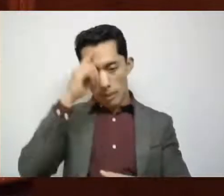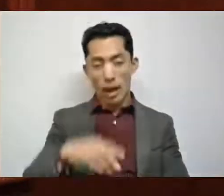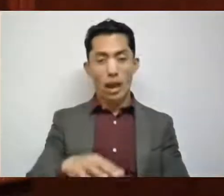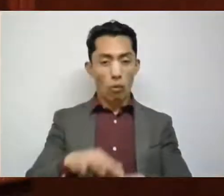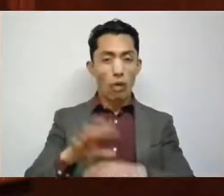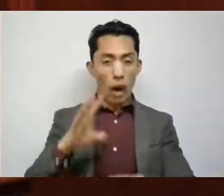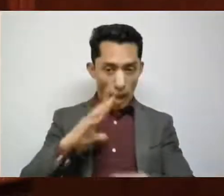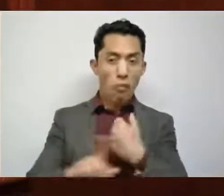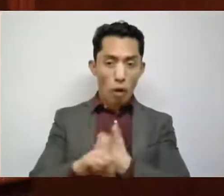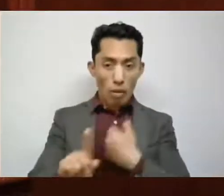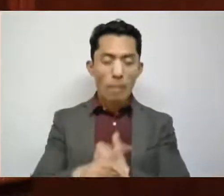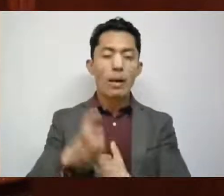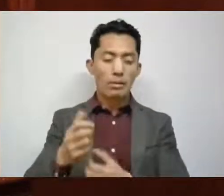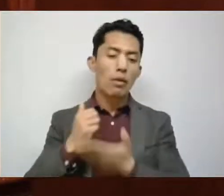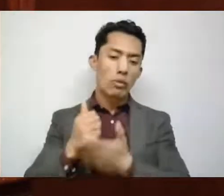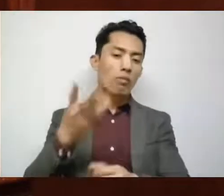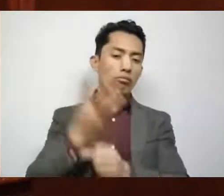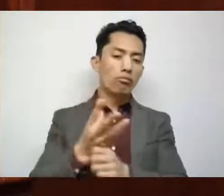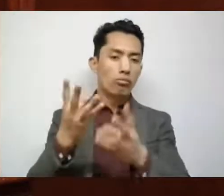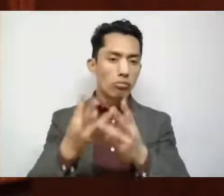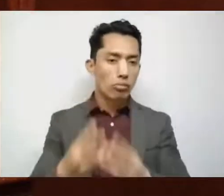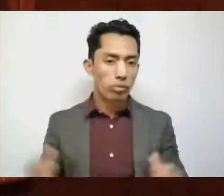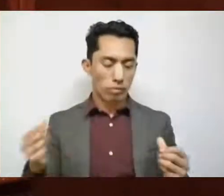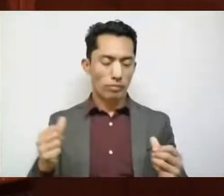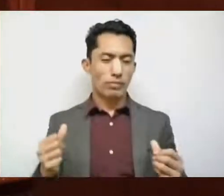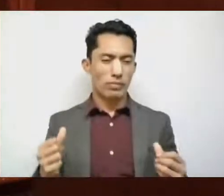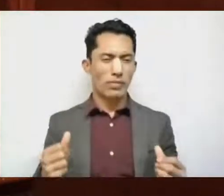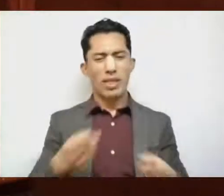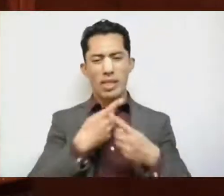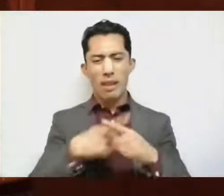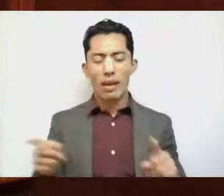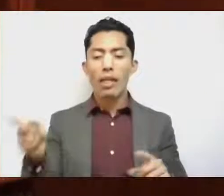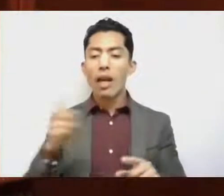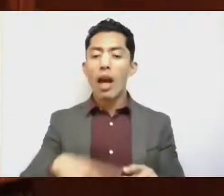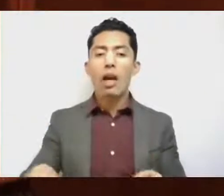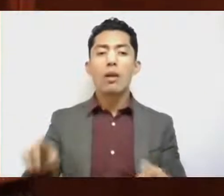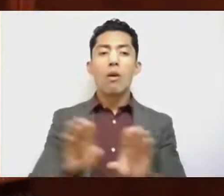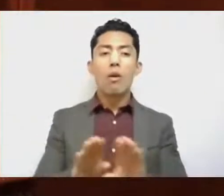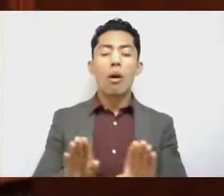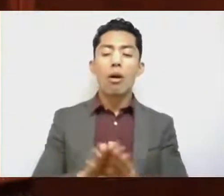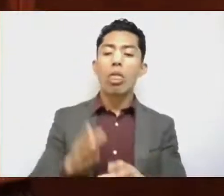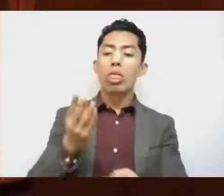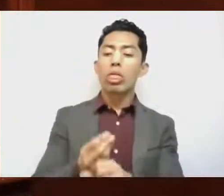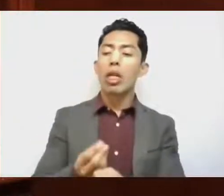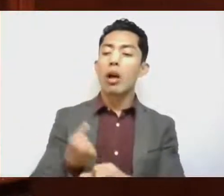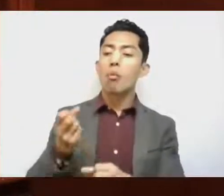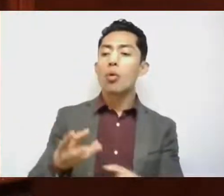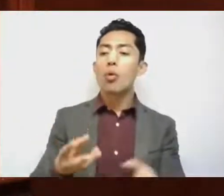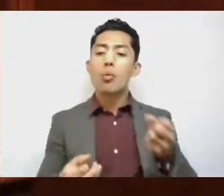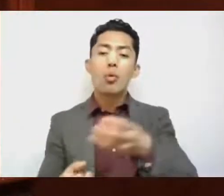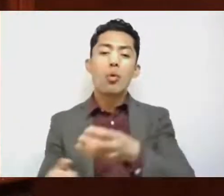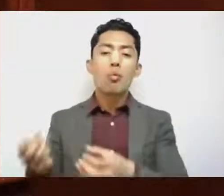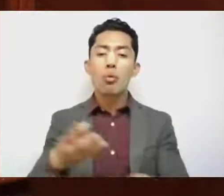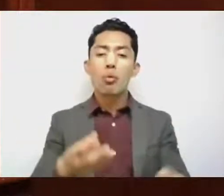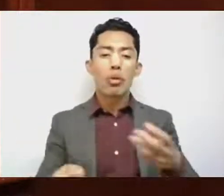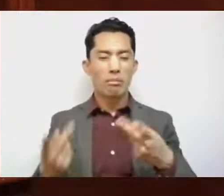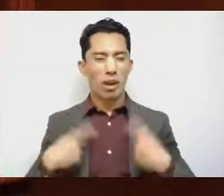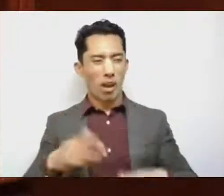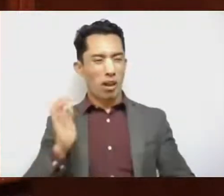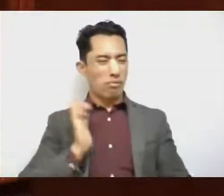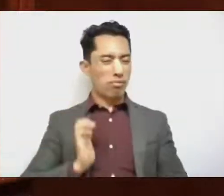problemas, no con nada más curitas o con dádivas que ofenden a todos los mexiquenses.